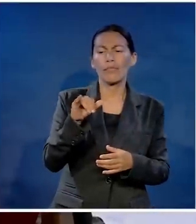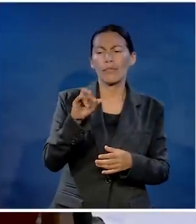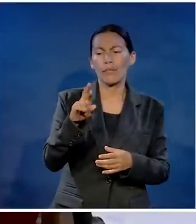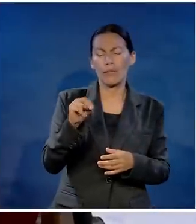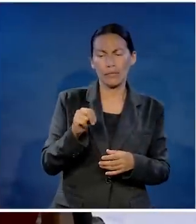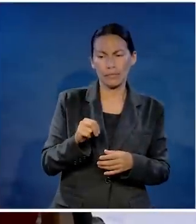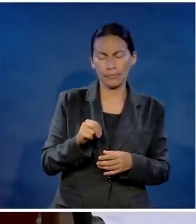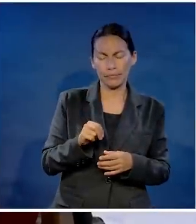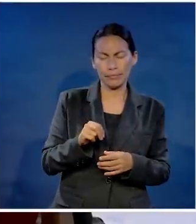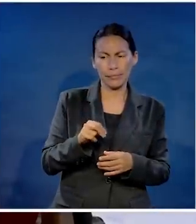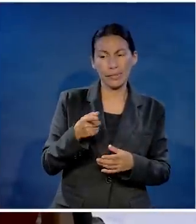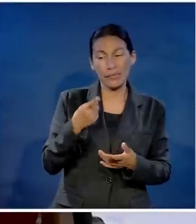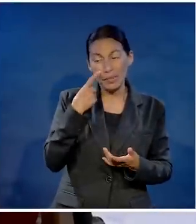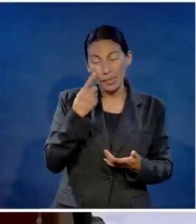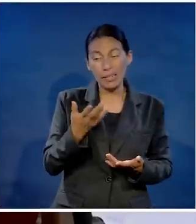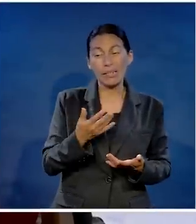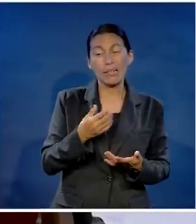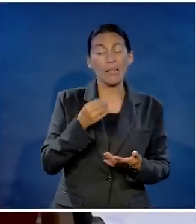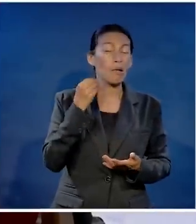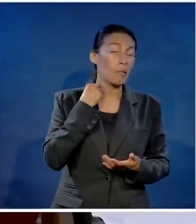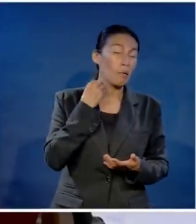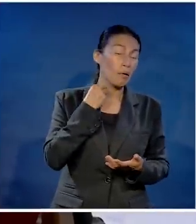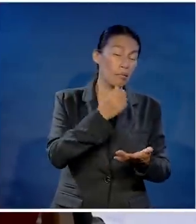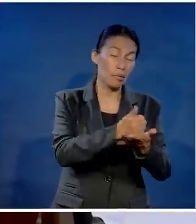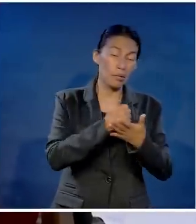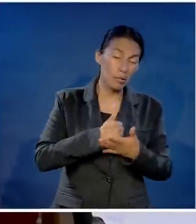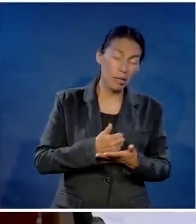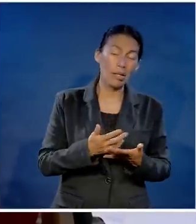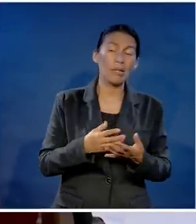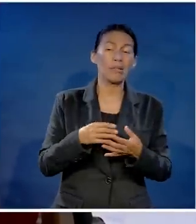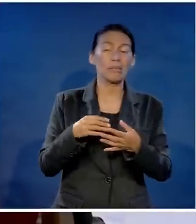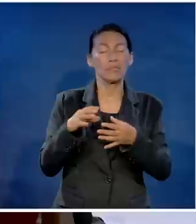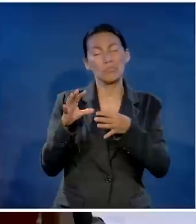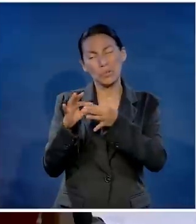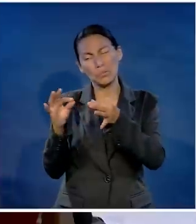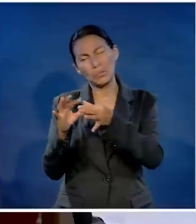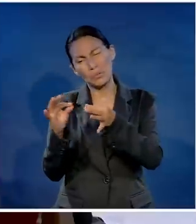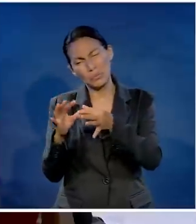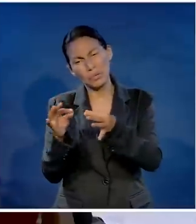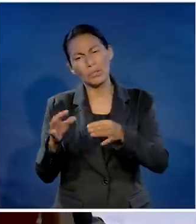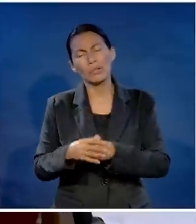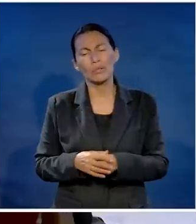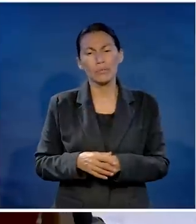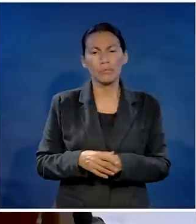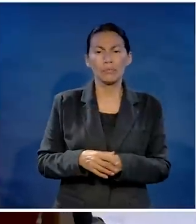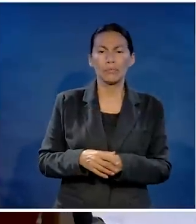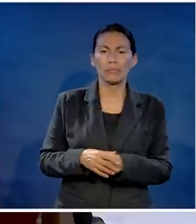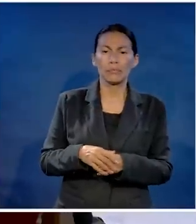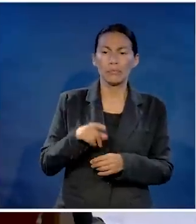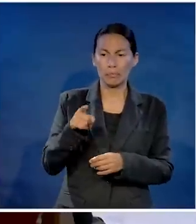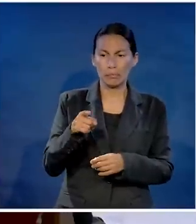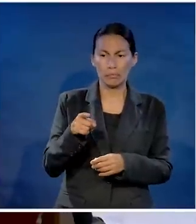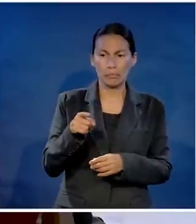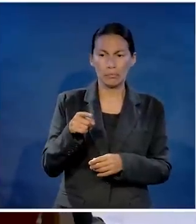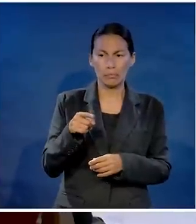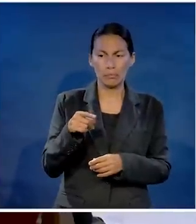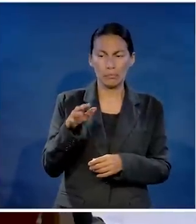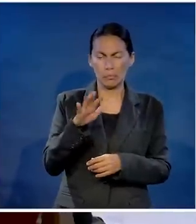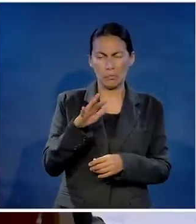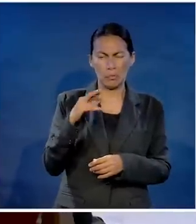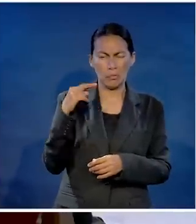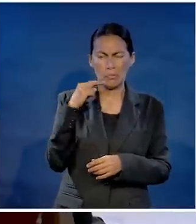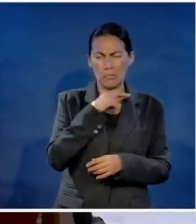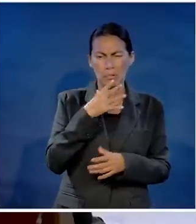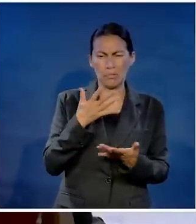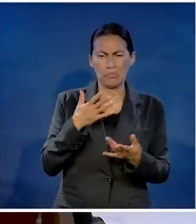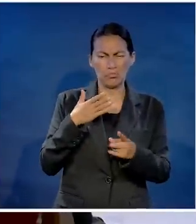Javier, dígame, mire, está este caso, el abogado me ha estado ayudando y ya le expliqué, él, que es de corte